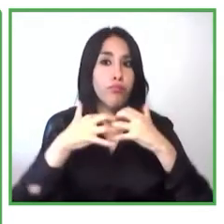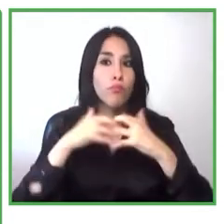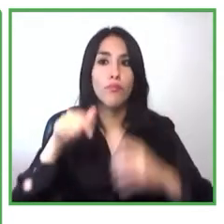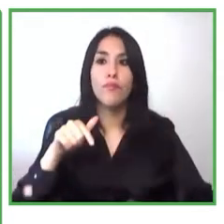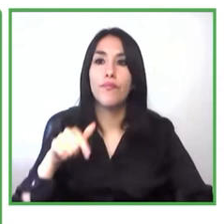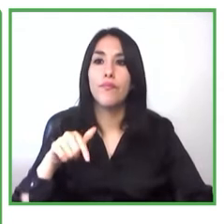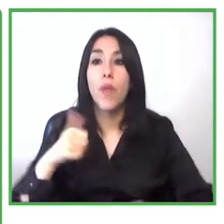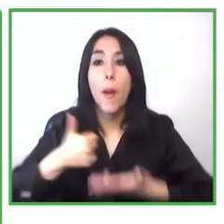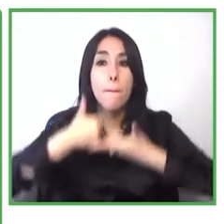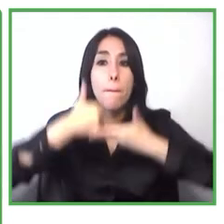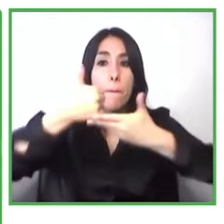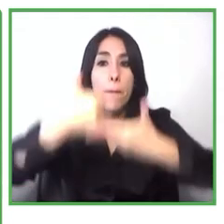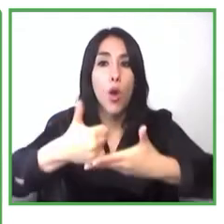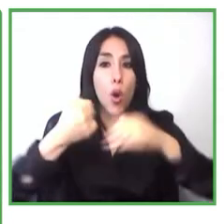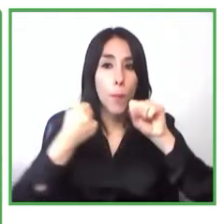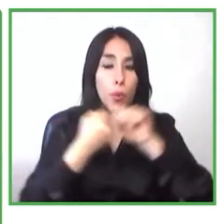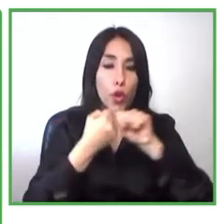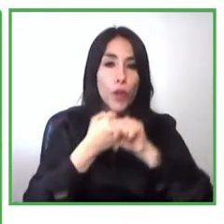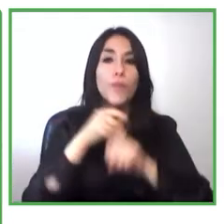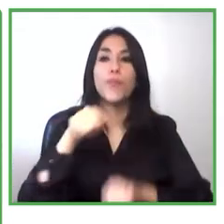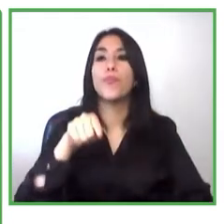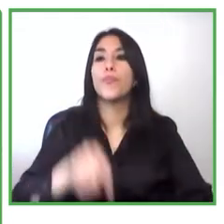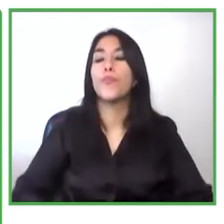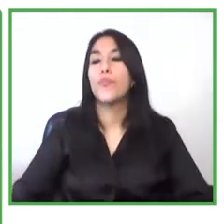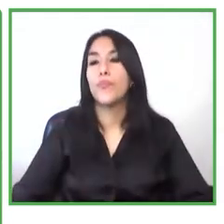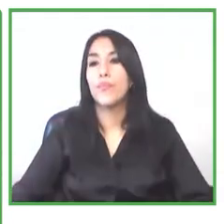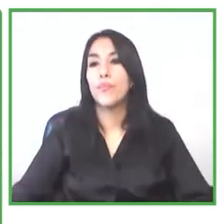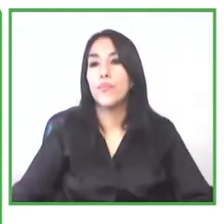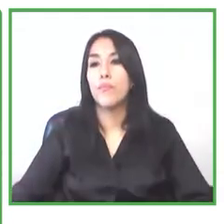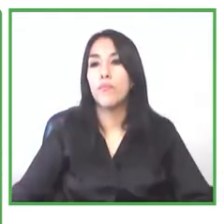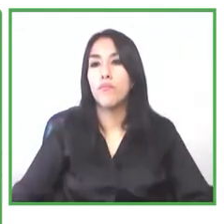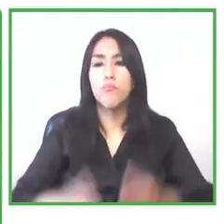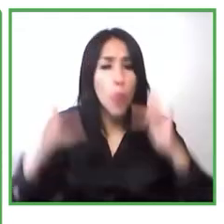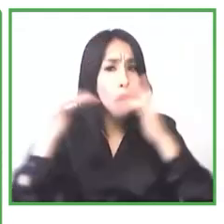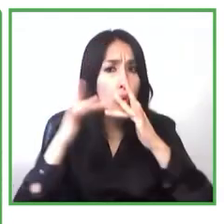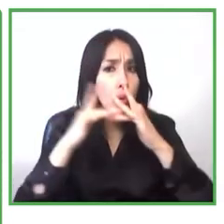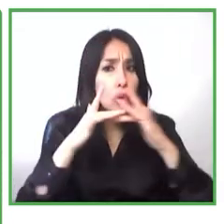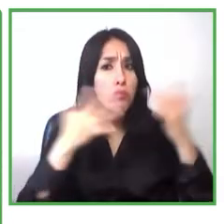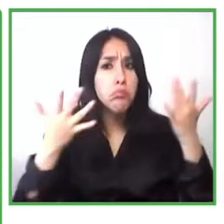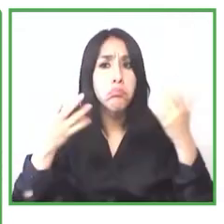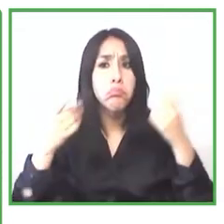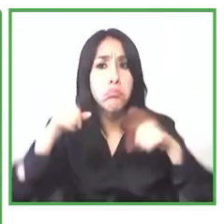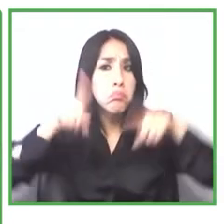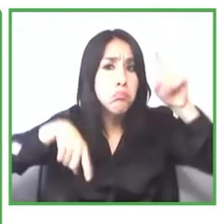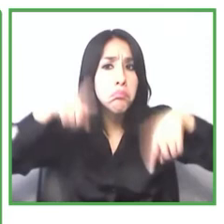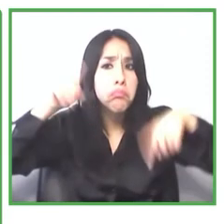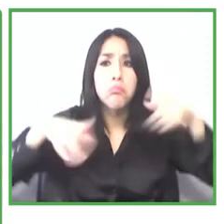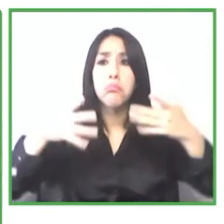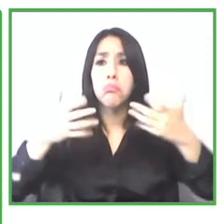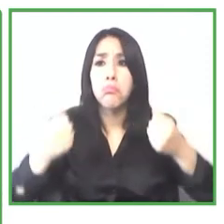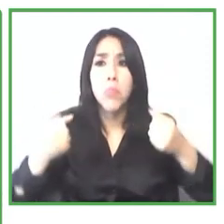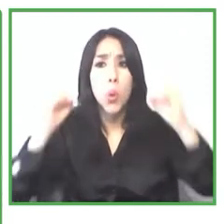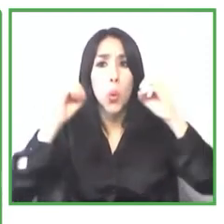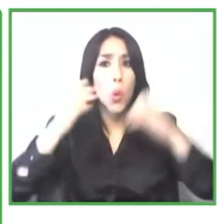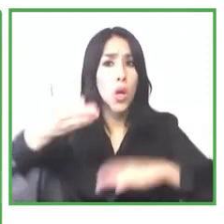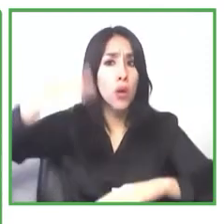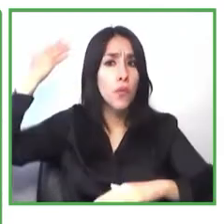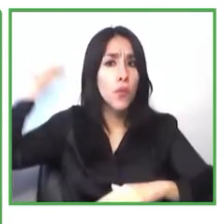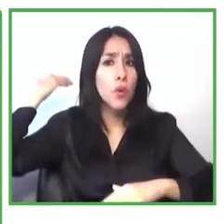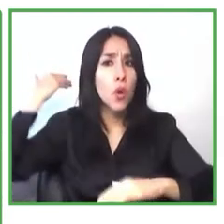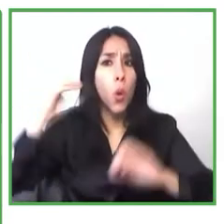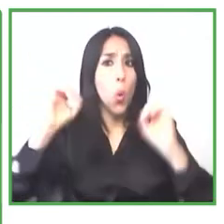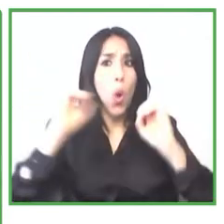personalizado por ejemplo algunos de ellos incluso si es que no recibieron financiamiento desde las instituciones de